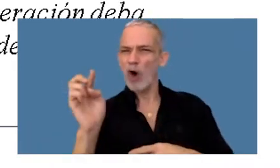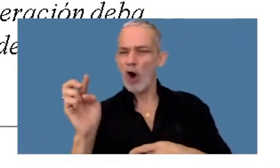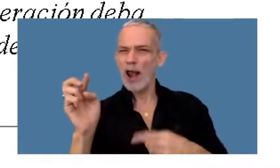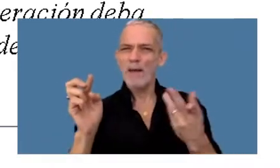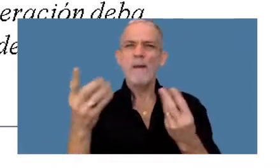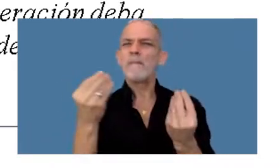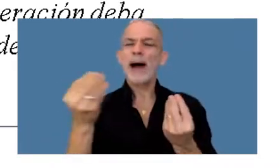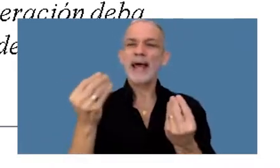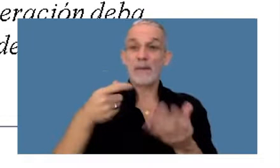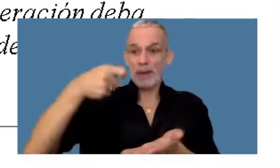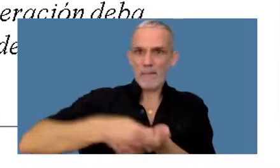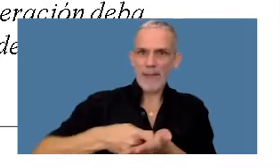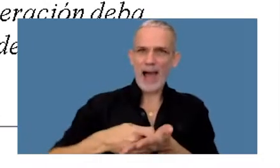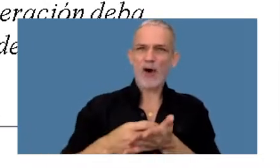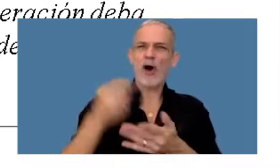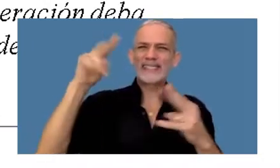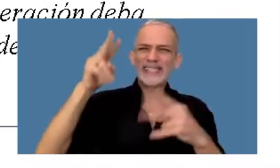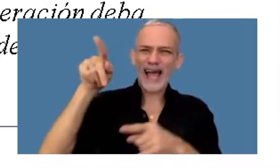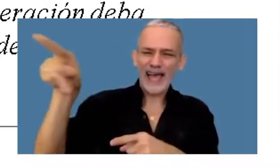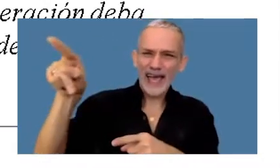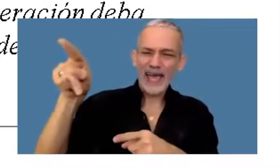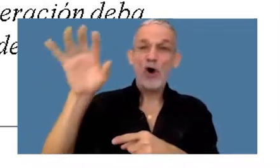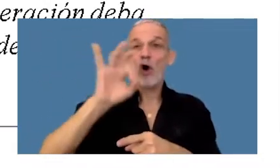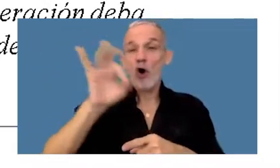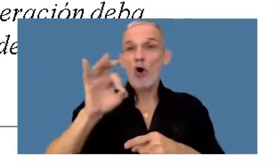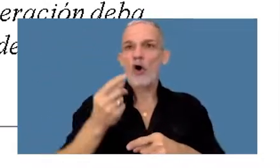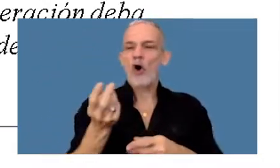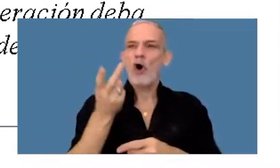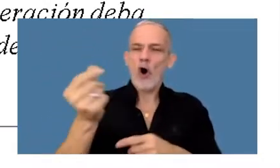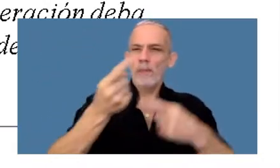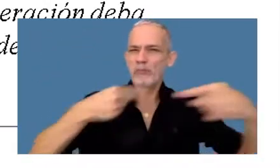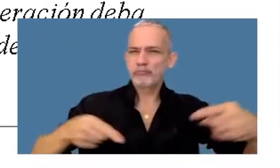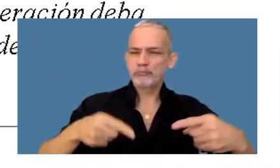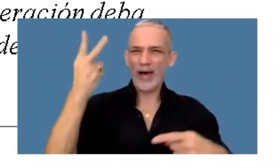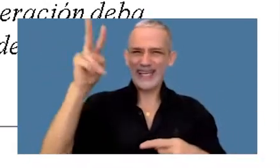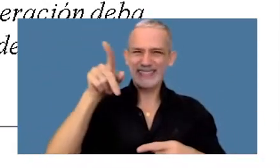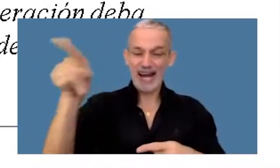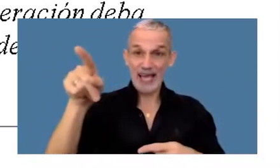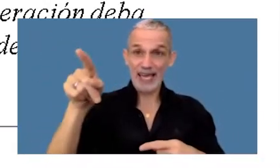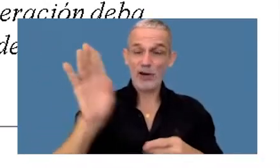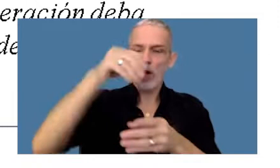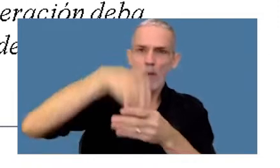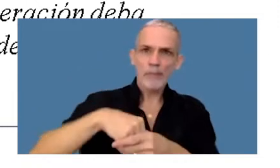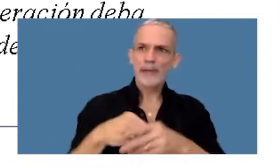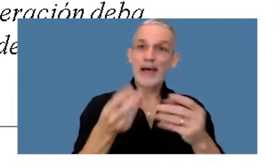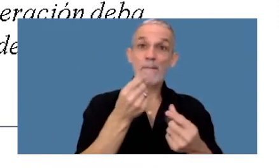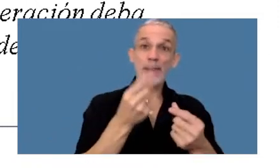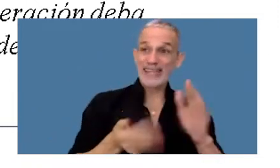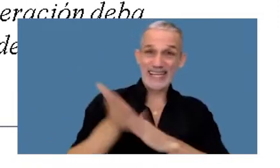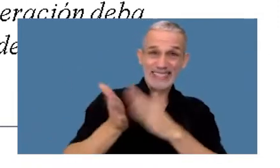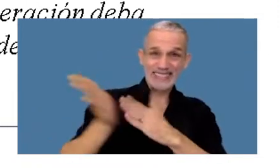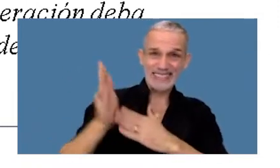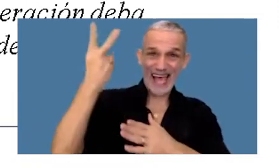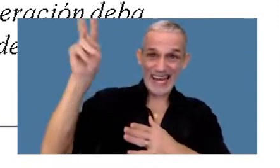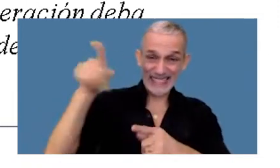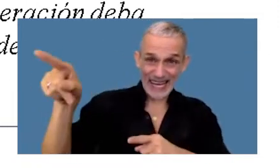destinadas destinadas al pago, pagos al exterior, o adquisición de bienes al exterior, todo lo que implique salida de divisas al